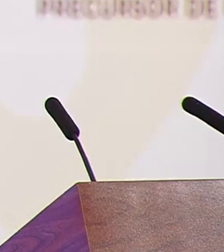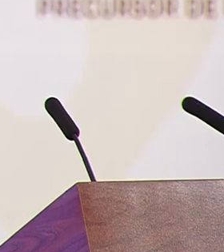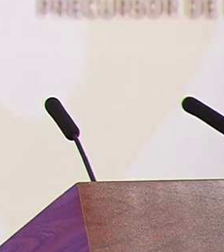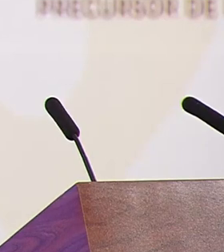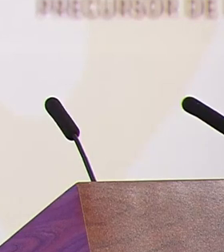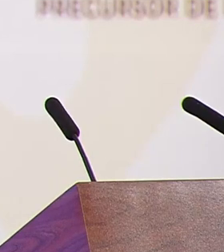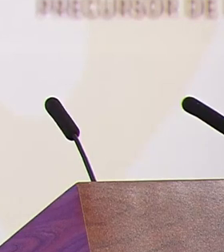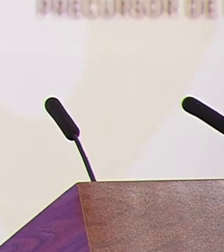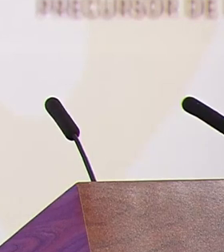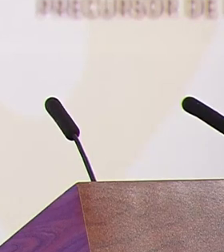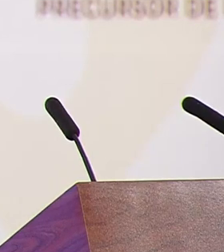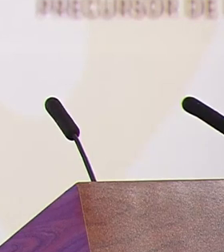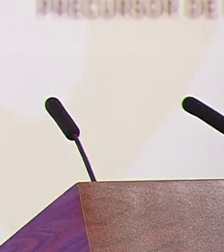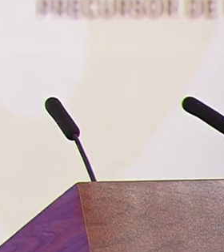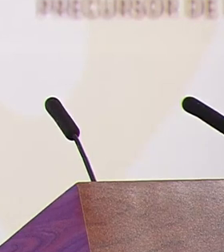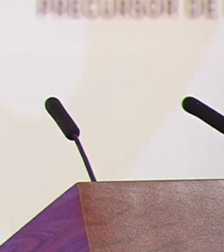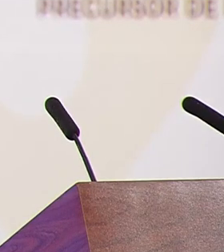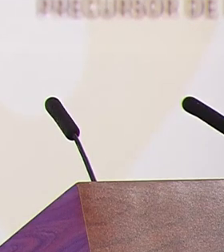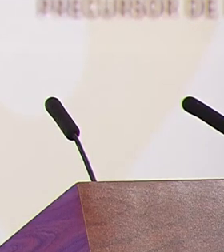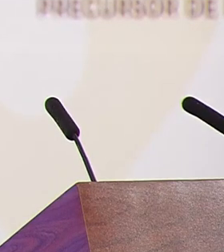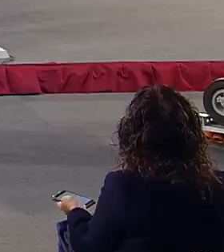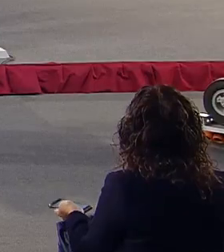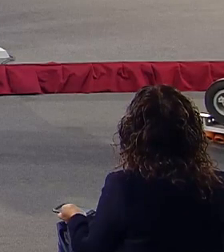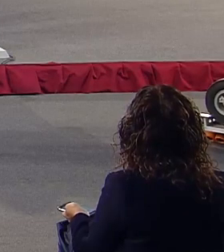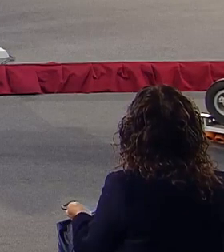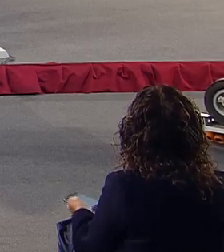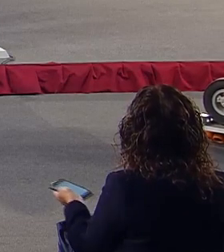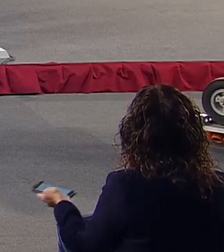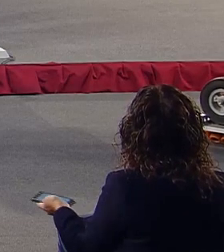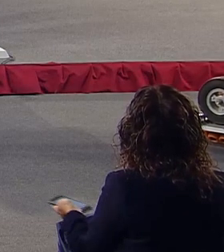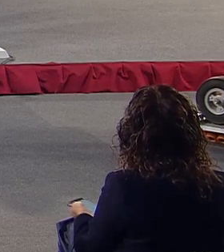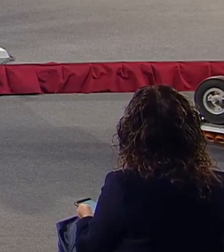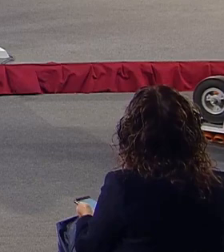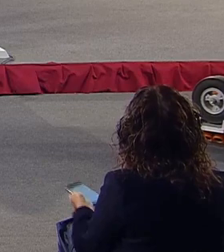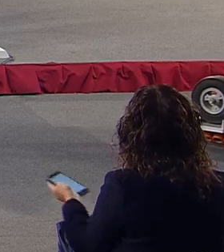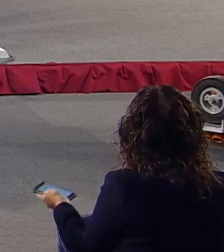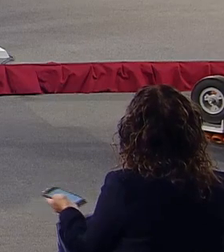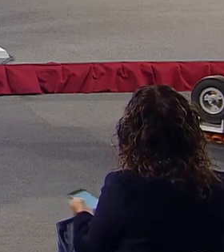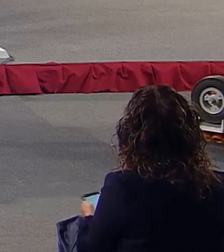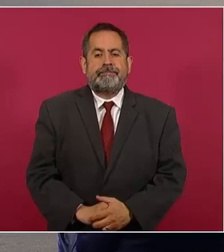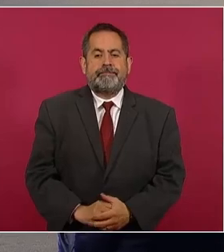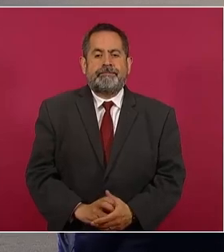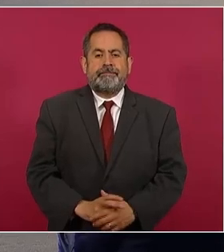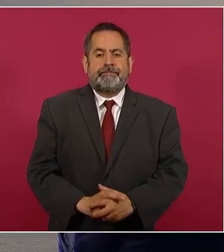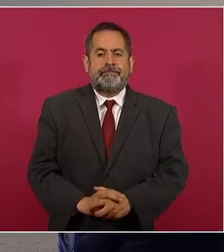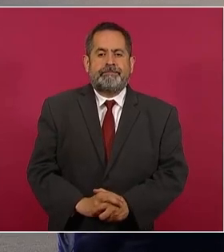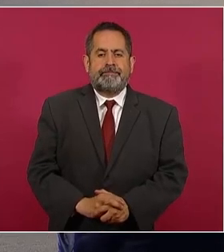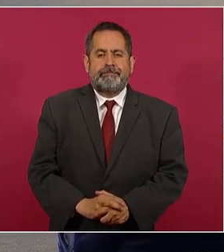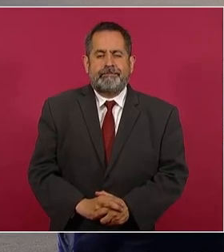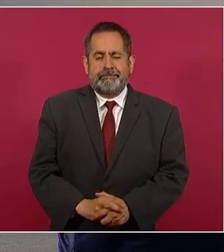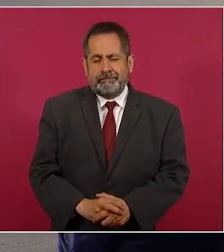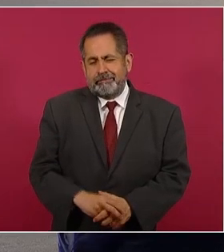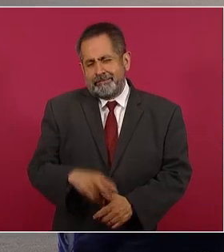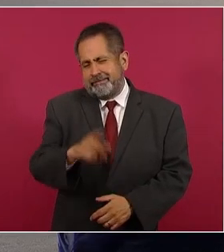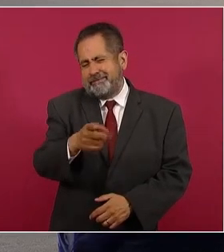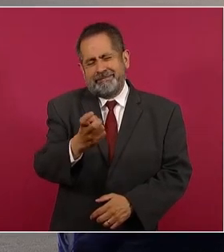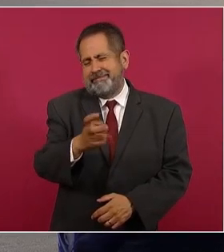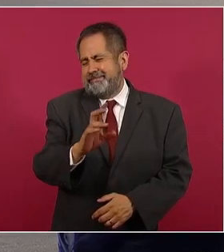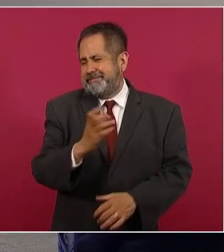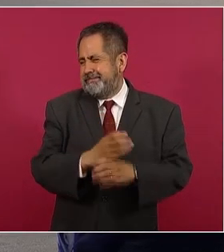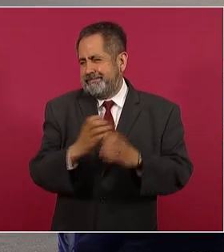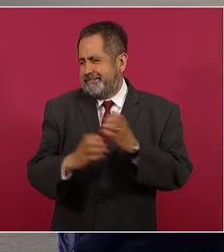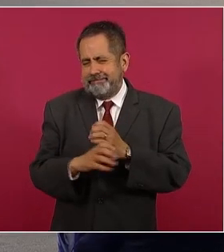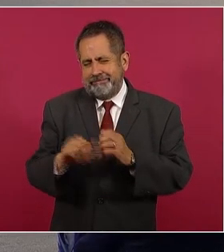También hay una diputada que dijo que también la robaron y fue agredida después de que se lanzó esta campaña. eso es otro asunto. Ojalá